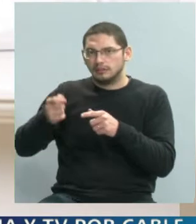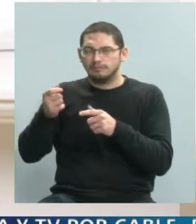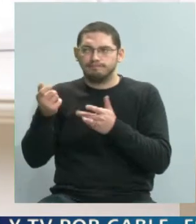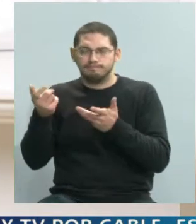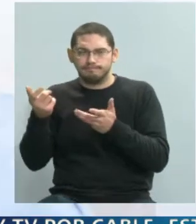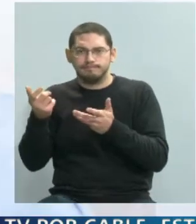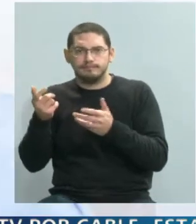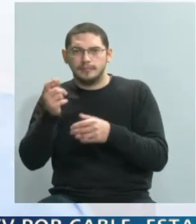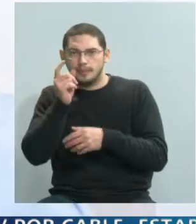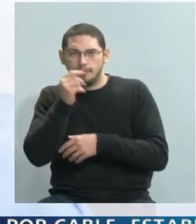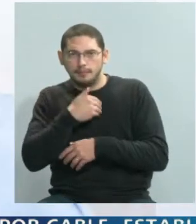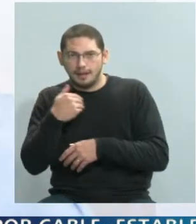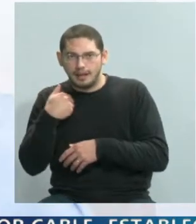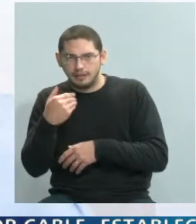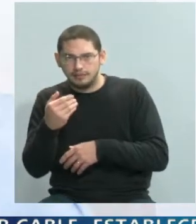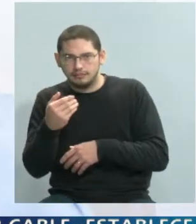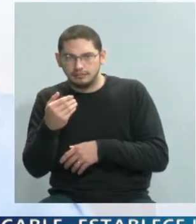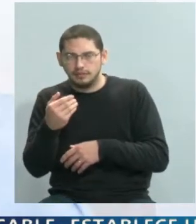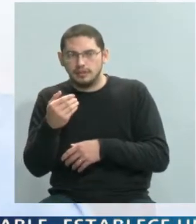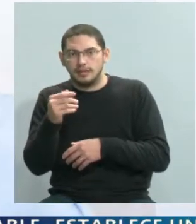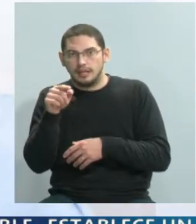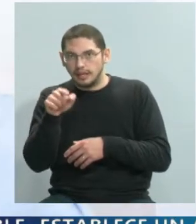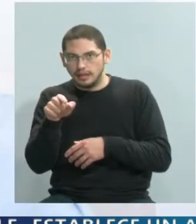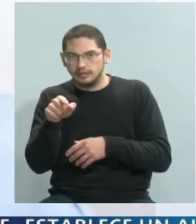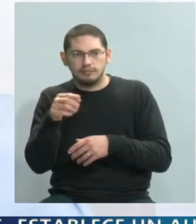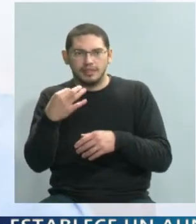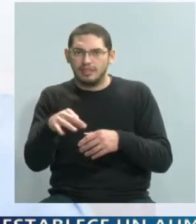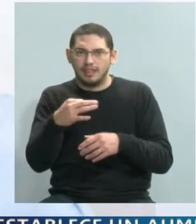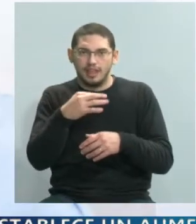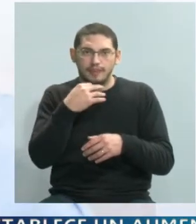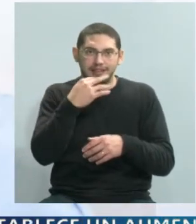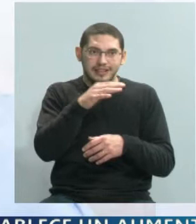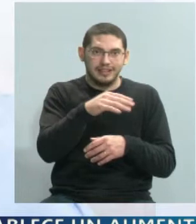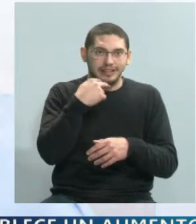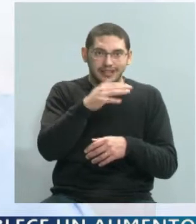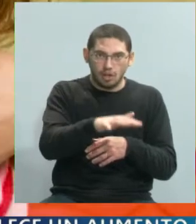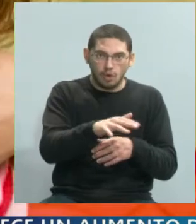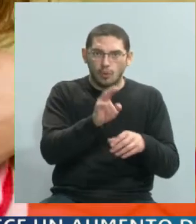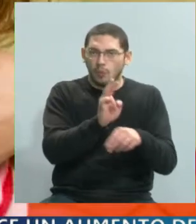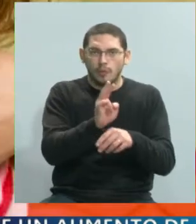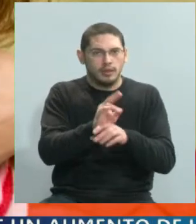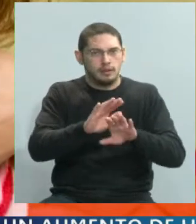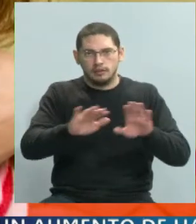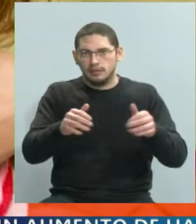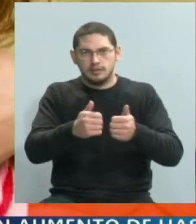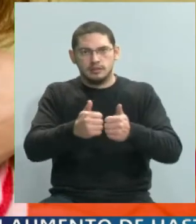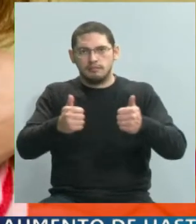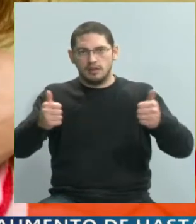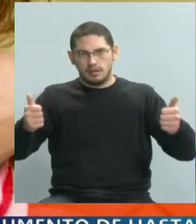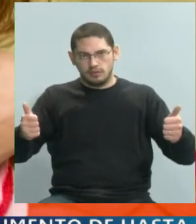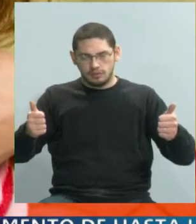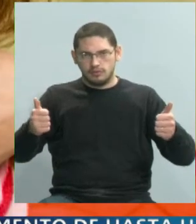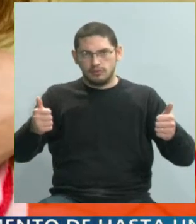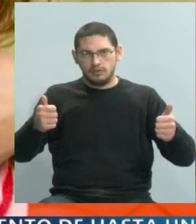mamás o a estos papás obviamente se los separa del cuidado, se les quita el cuidado a estos niños, usualmente se les pone una